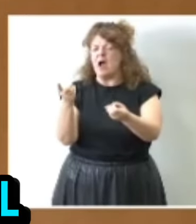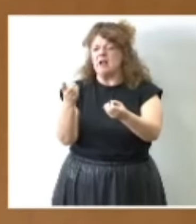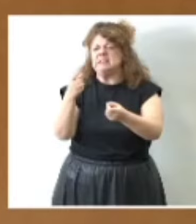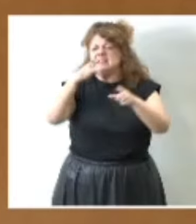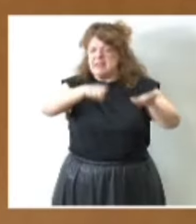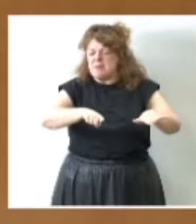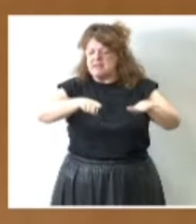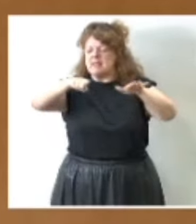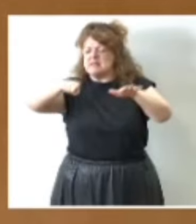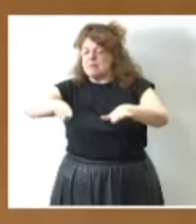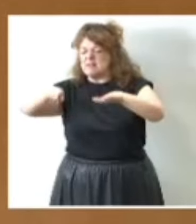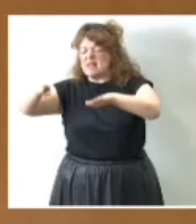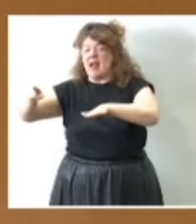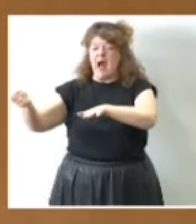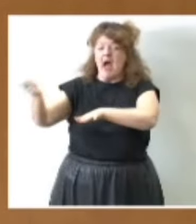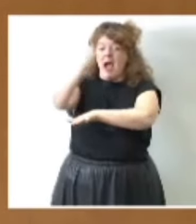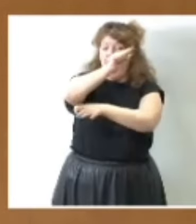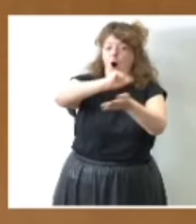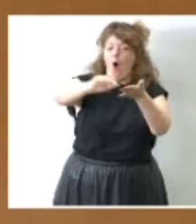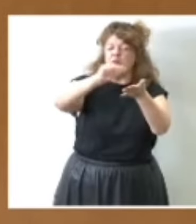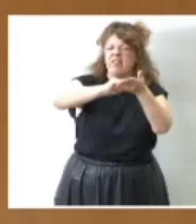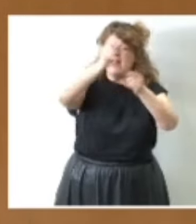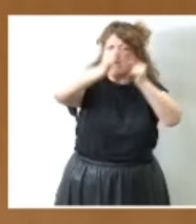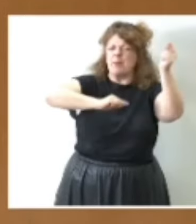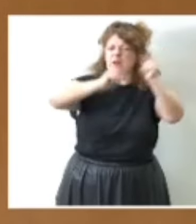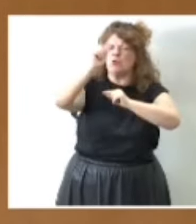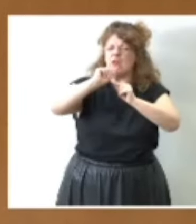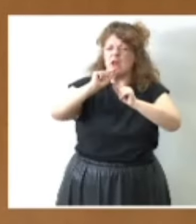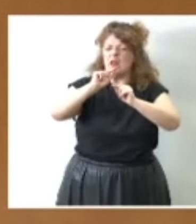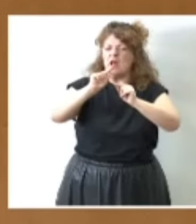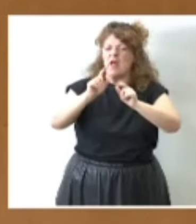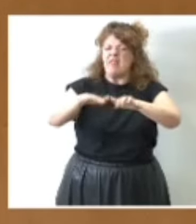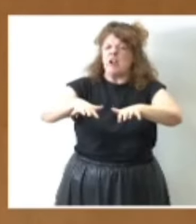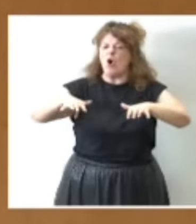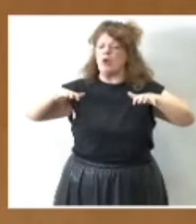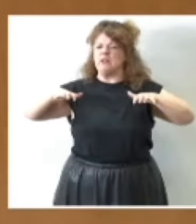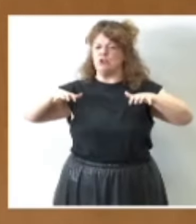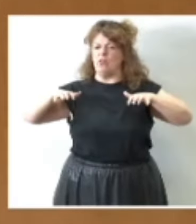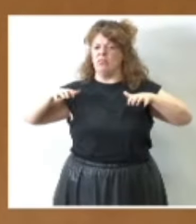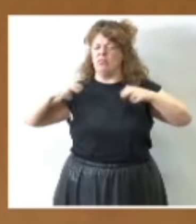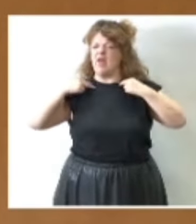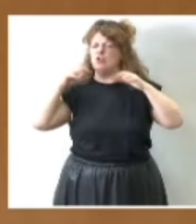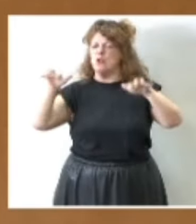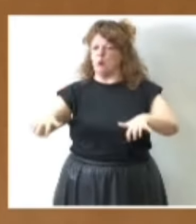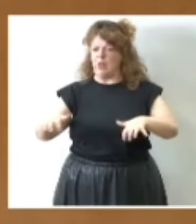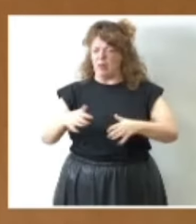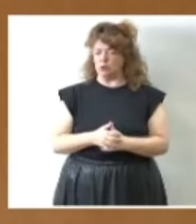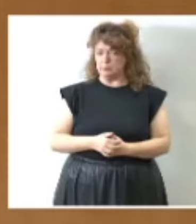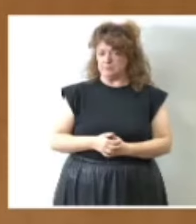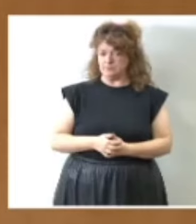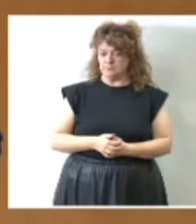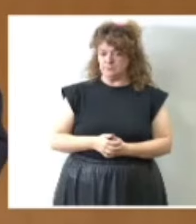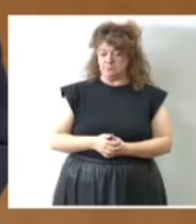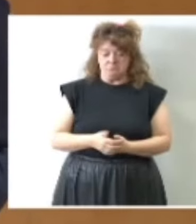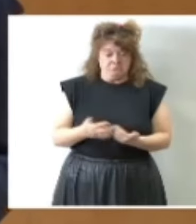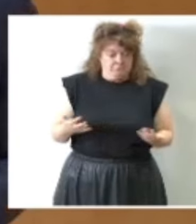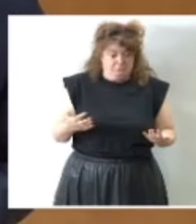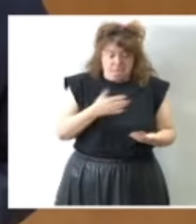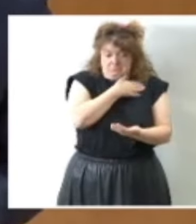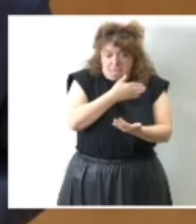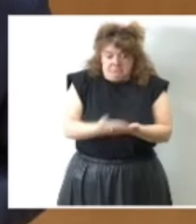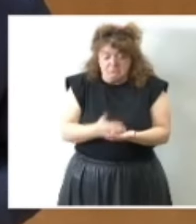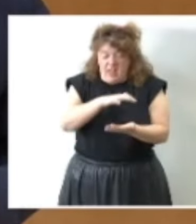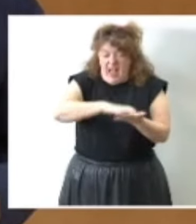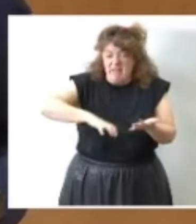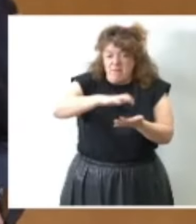semestral a la Oficina Presupuestaria del Congreso de los Diputados? Lo único que a día de hoy conocemos es que el informe de